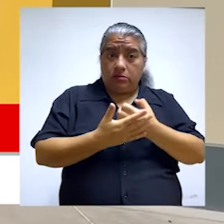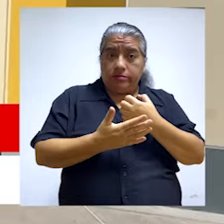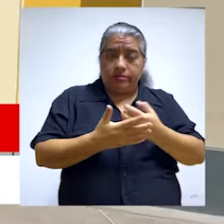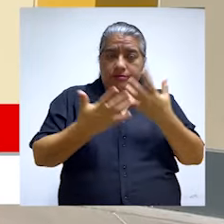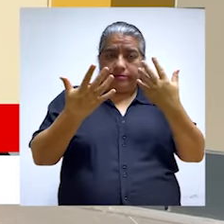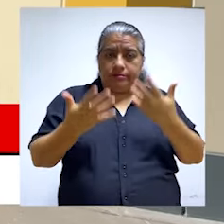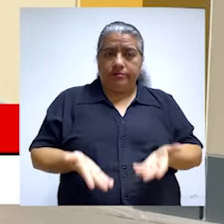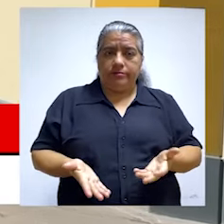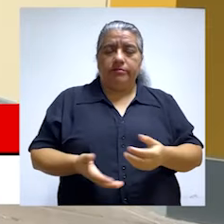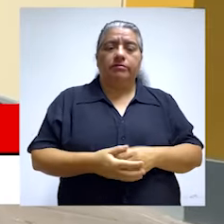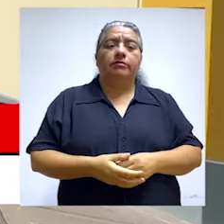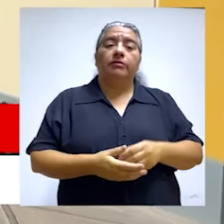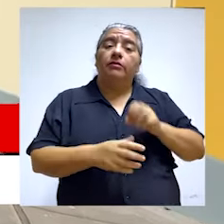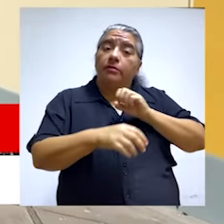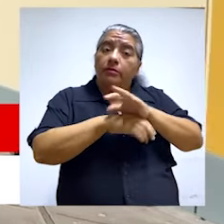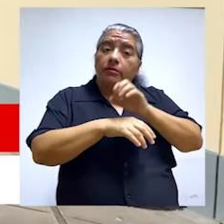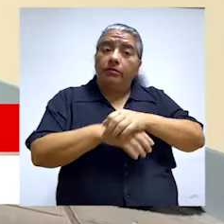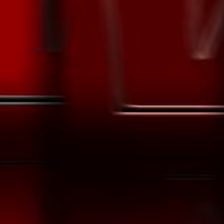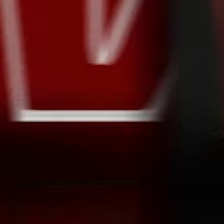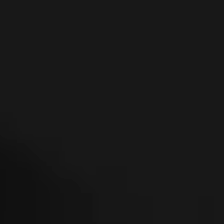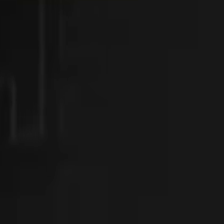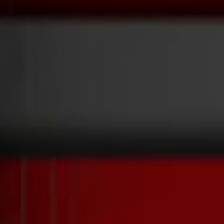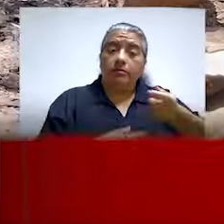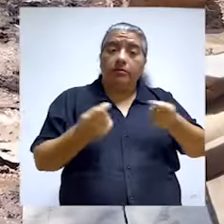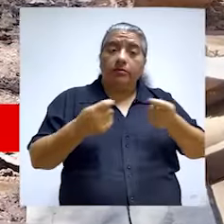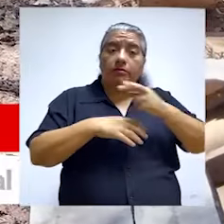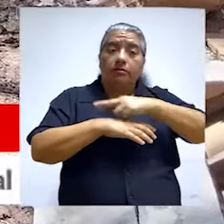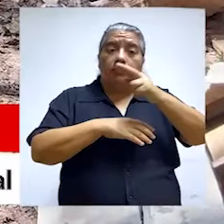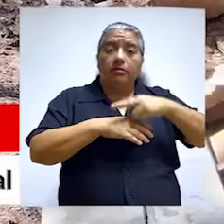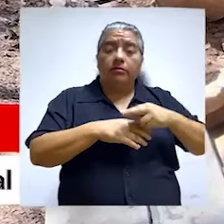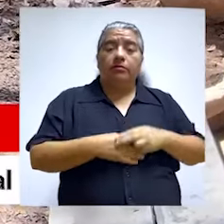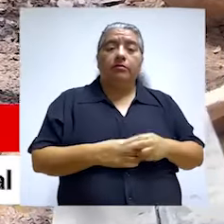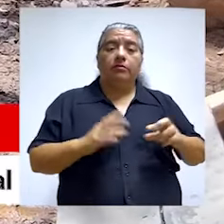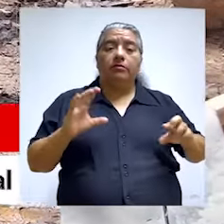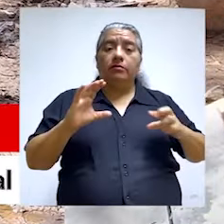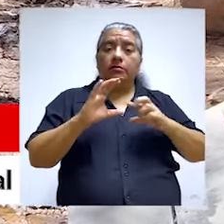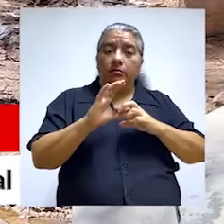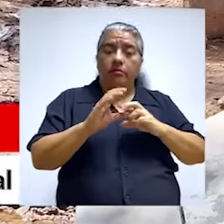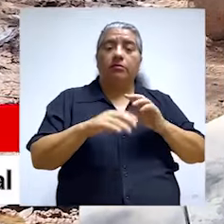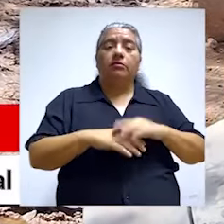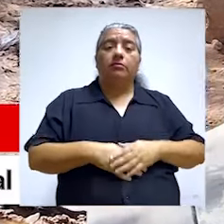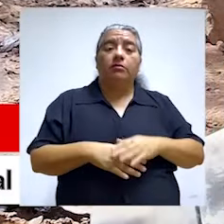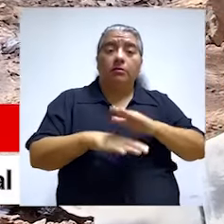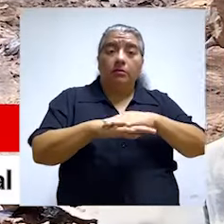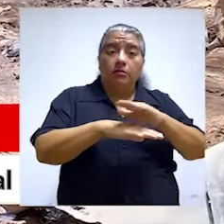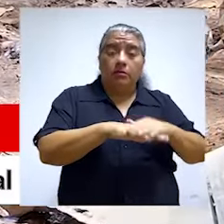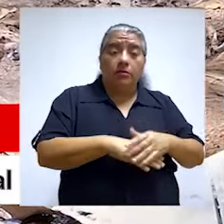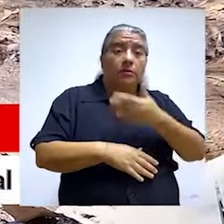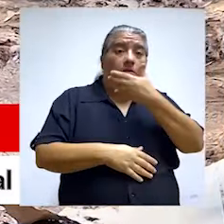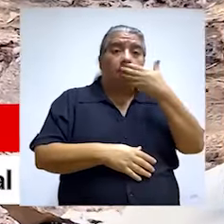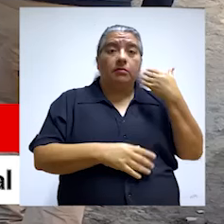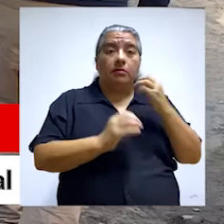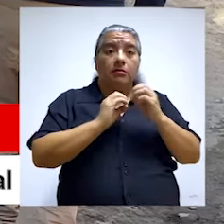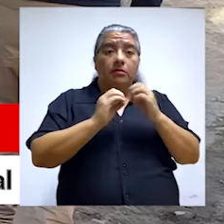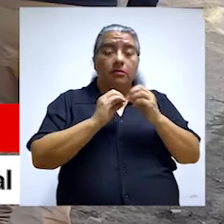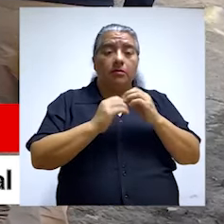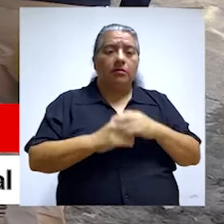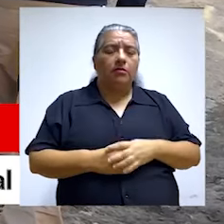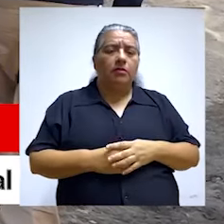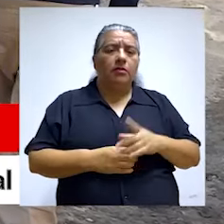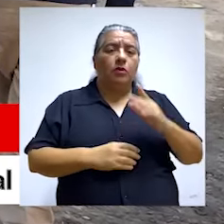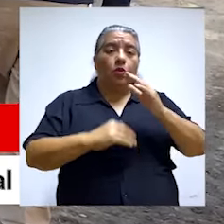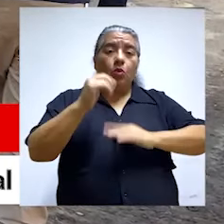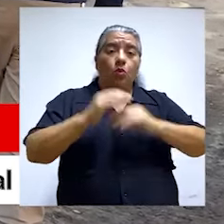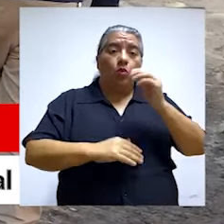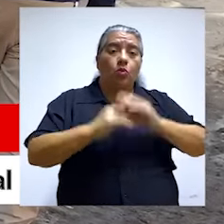contratado, lo que generó un perjuicio económico. Recomendamos a las autoridades del Gobierno Regional Pasco adoptar las